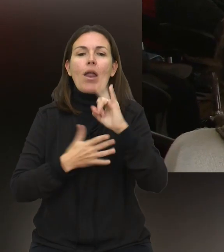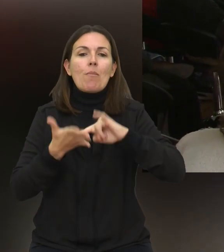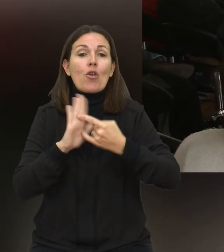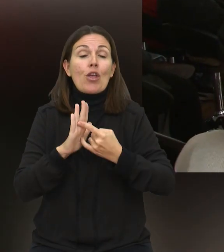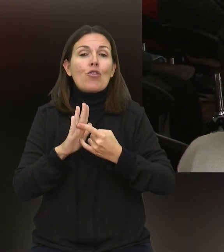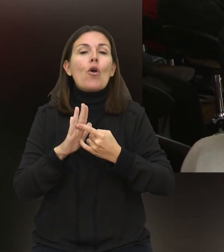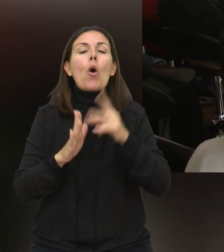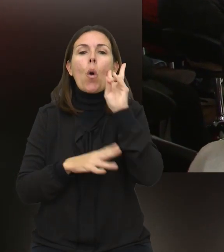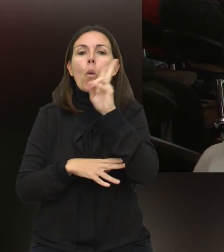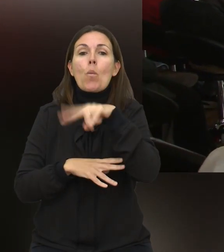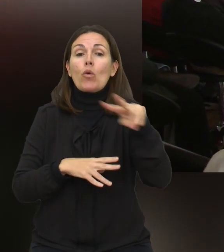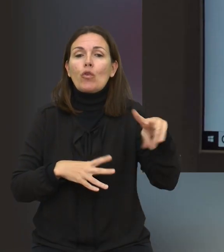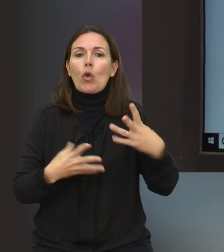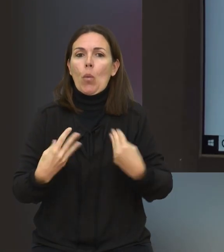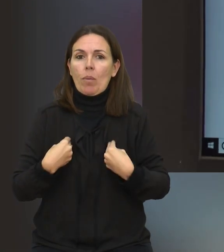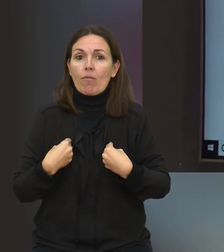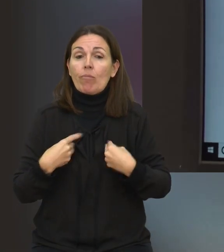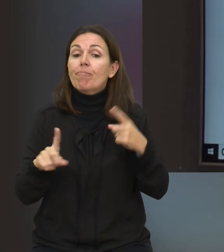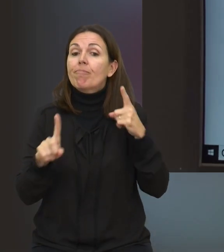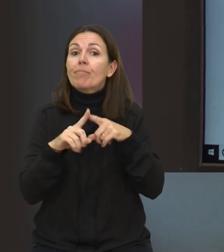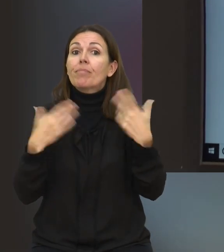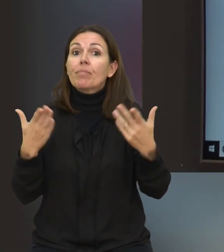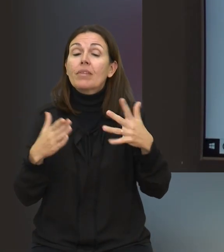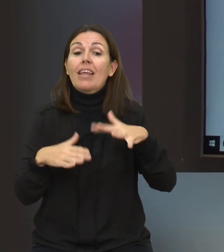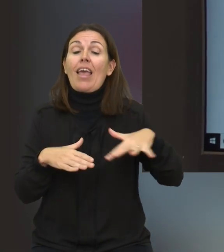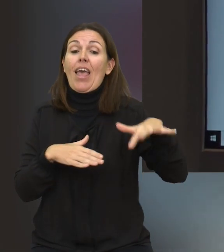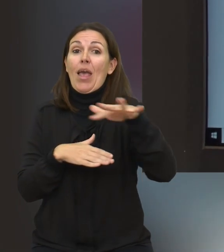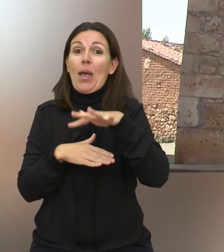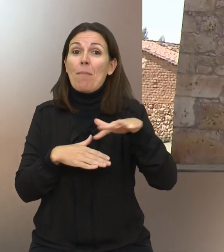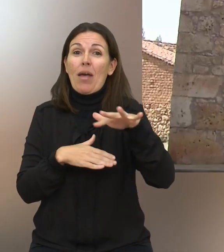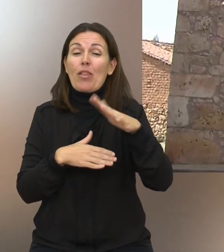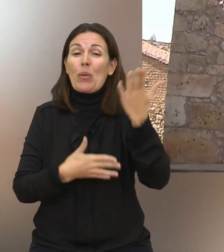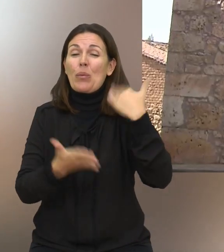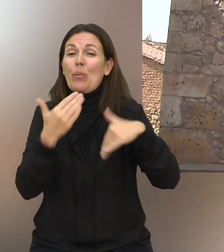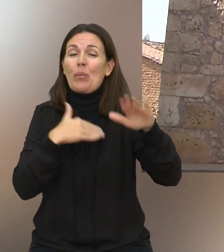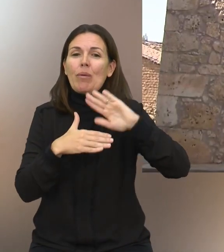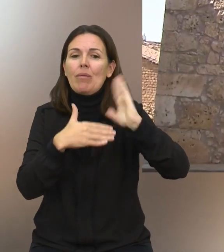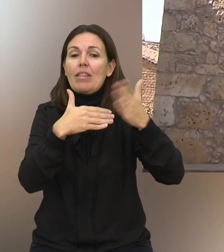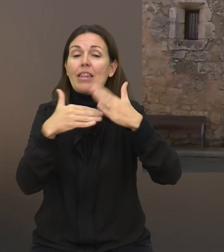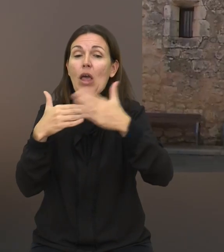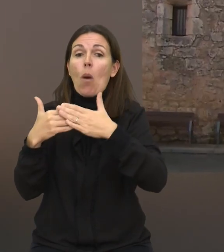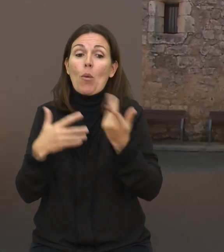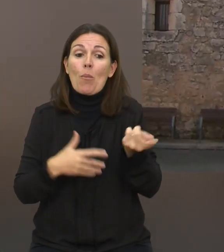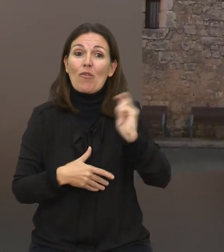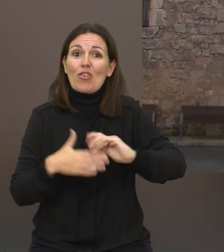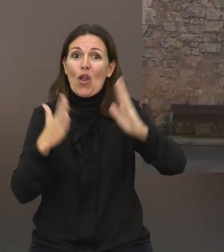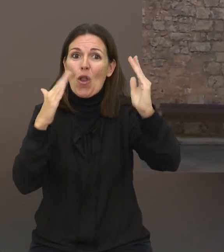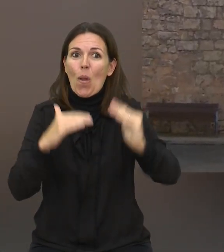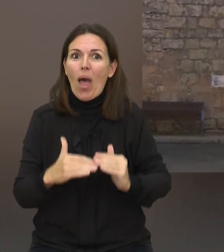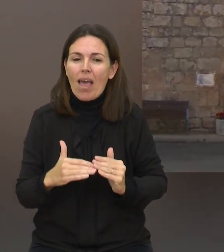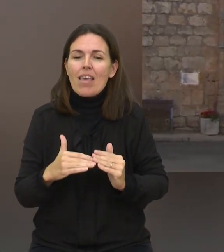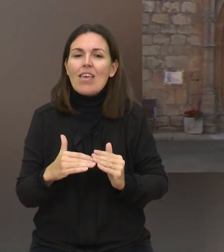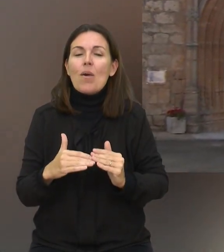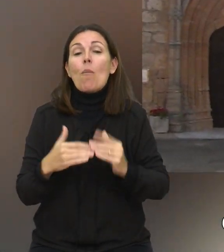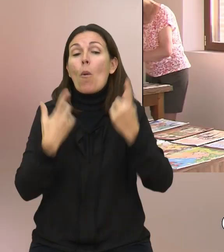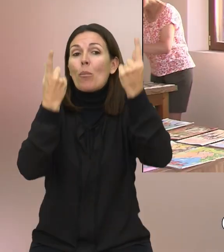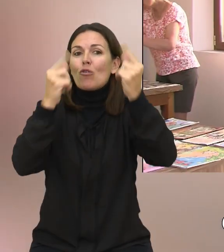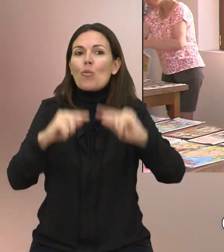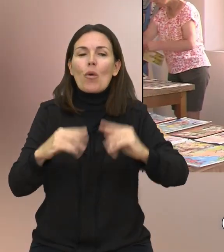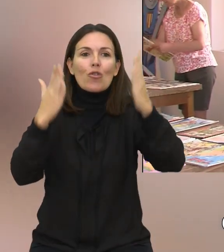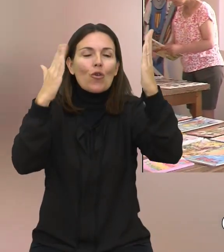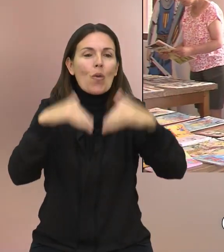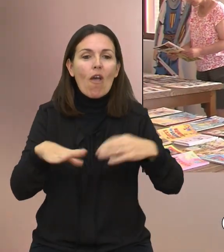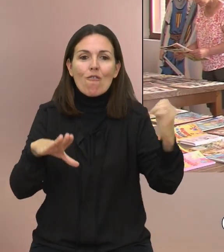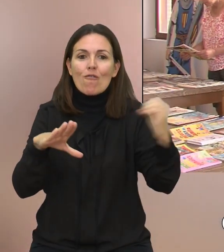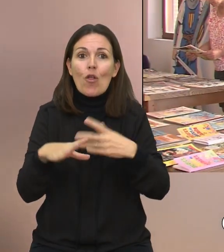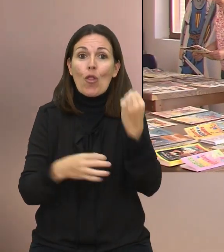proyecto que hemos denominado Museos Vivos con el que precisamente esos espacios que se den cerraron por no disponibilidad de recurso humano o